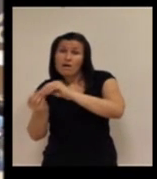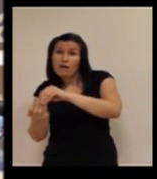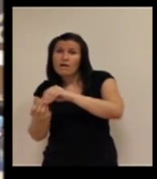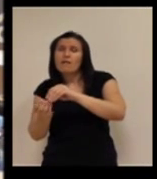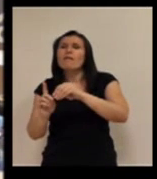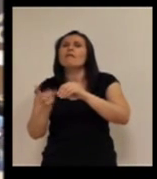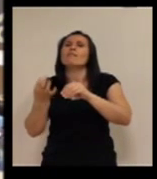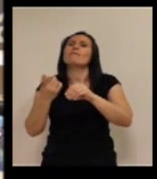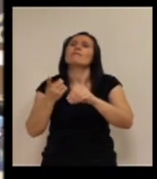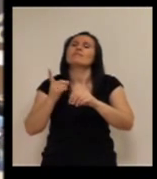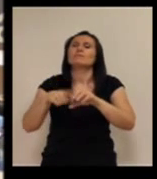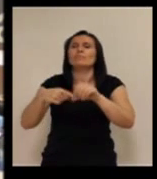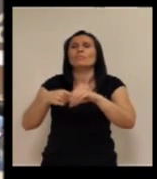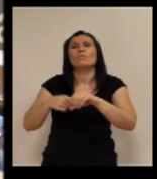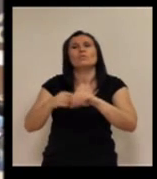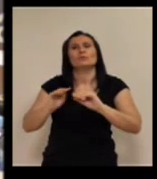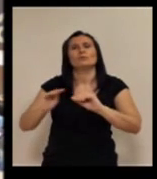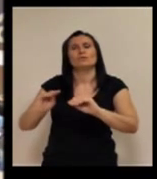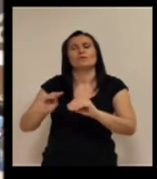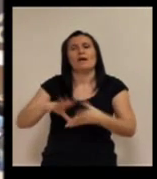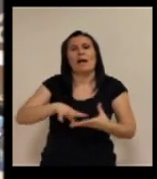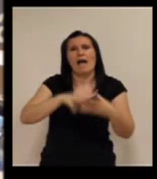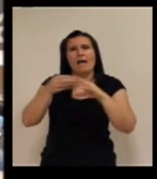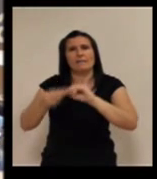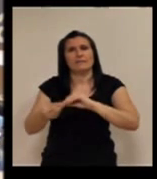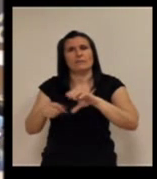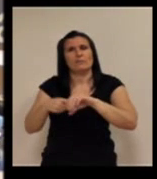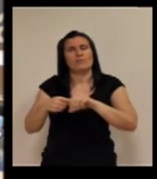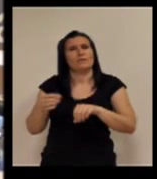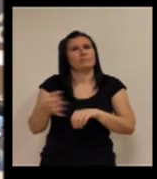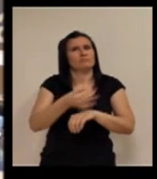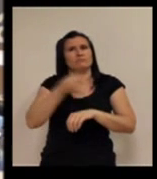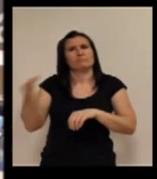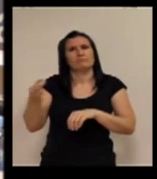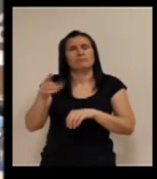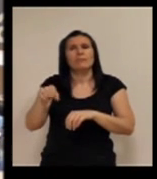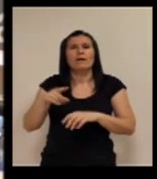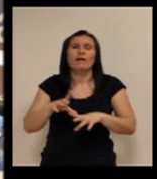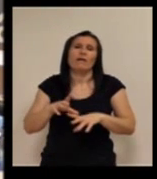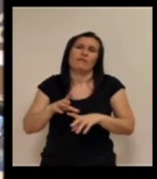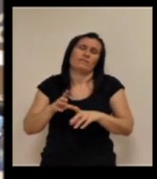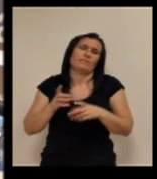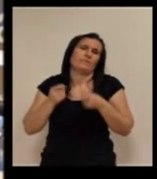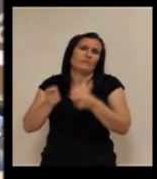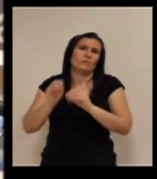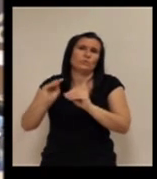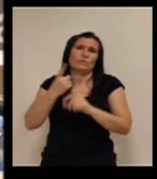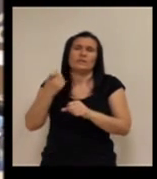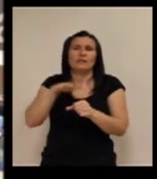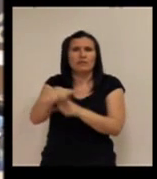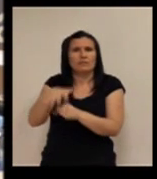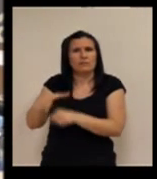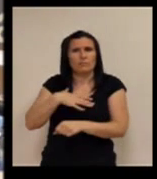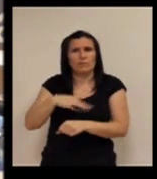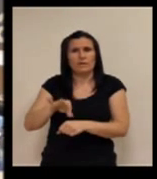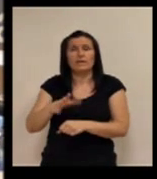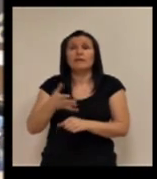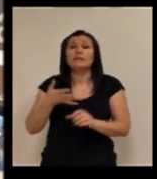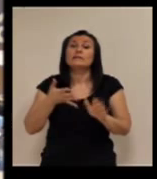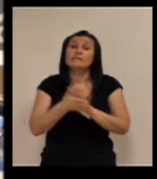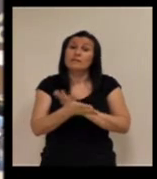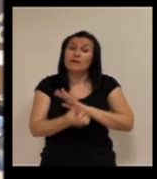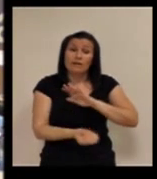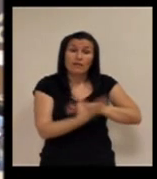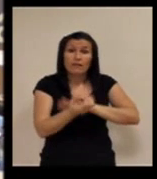pues tenga un puesto adaptado y un puesto óptimo para atender sus necesidades, ¿no? Eso ha implicado, bueno, pues distintos